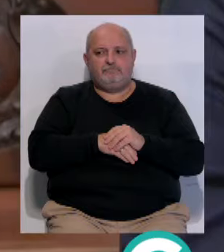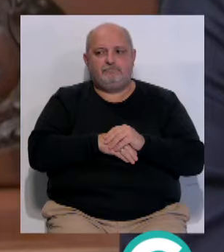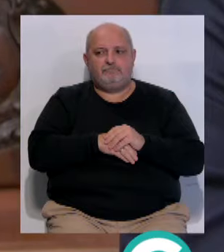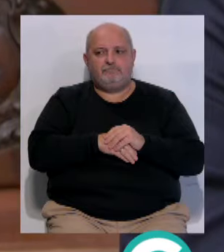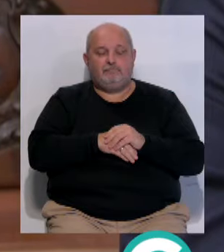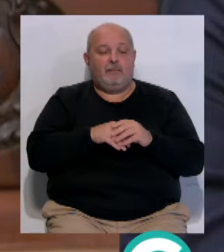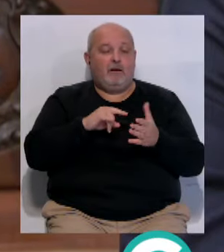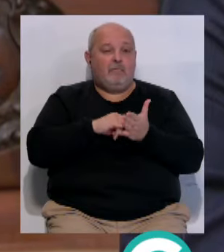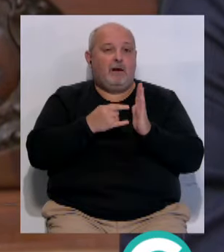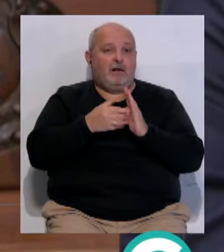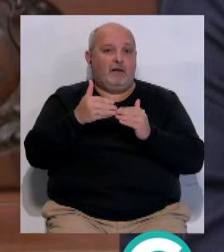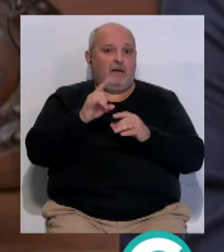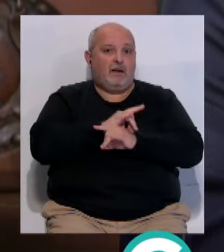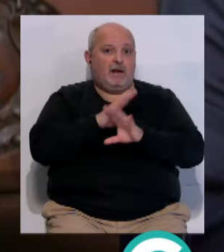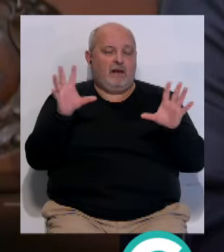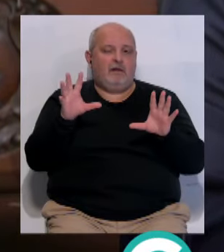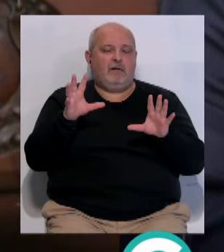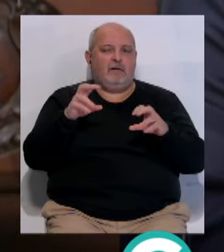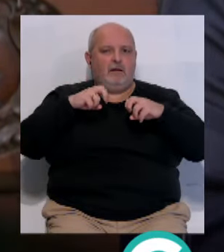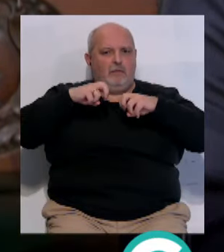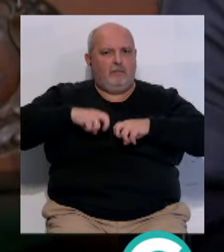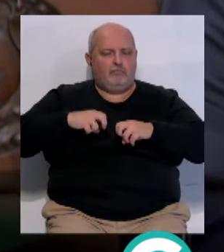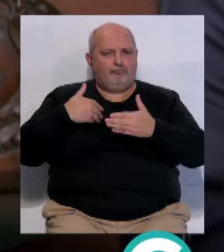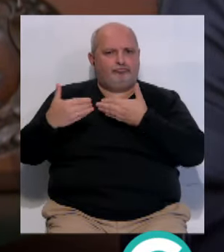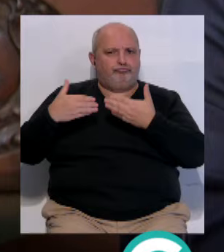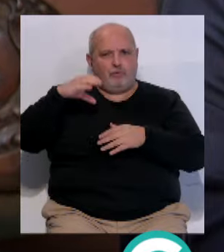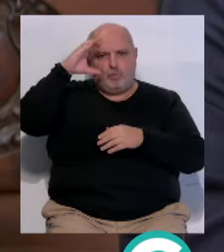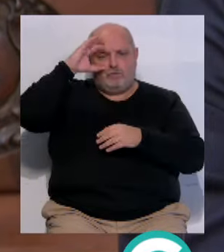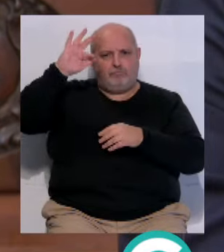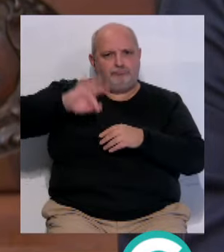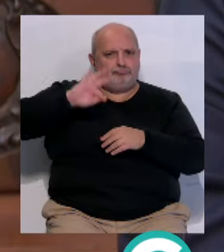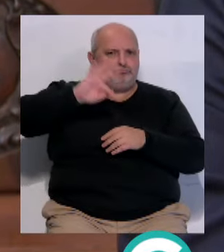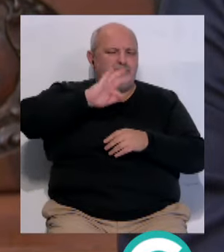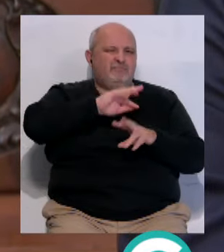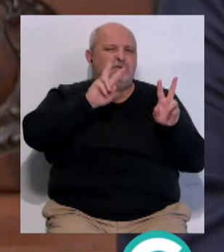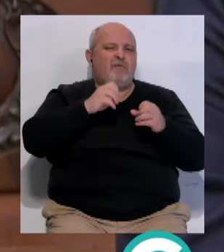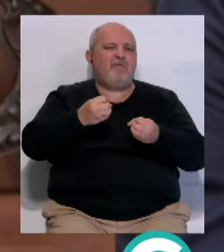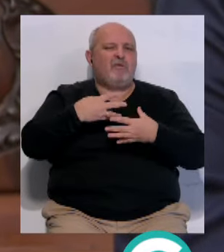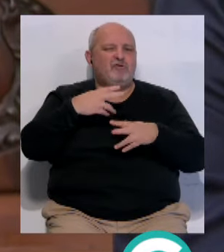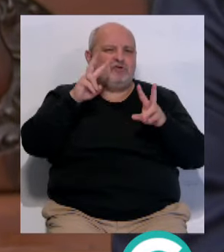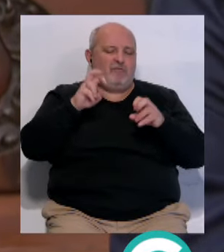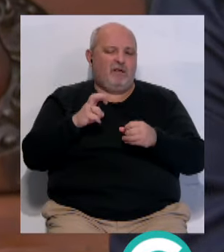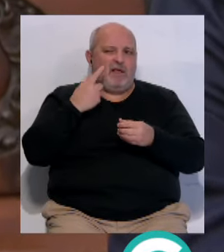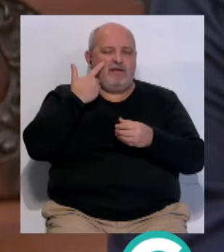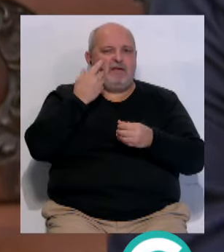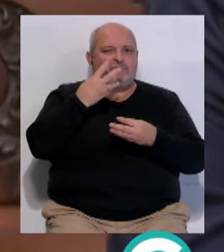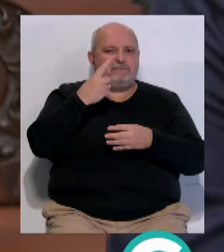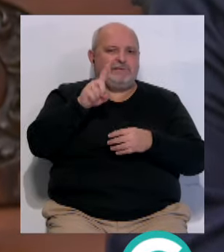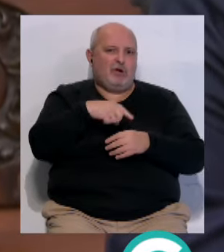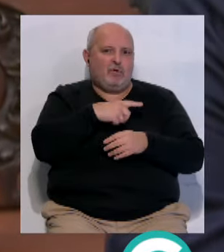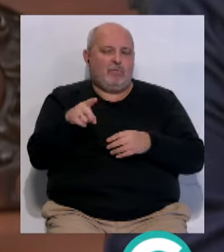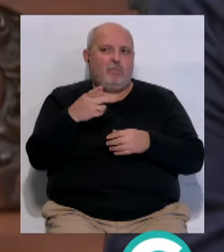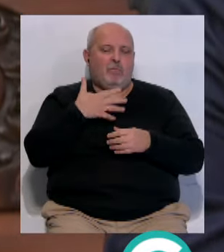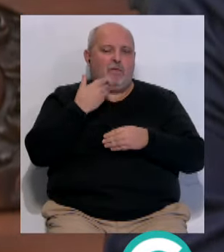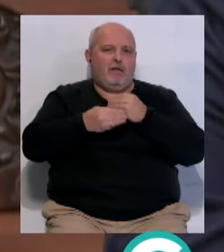El planteamiento por supuesto es... ...sentarme con ellos... ...tener esa información... ...sobre esa información... ...contrastar la información... ...en el sentido de